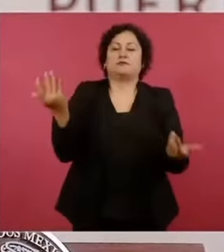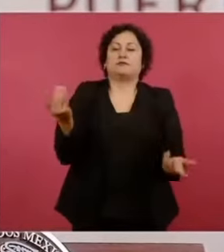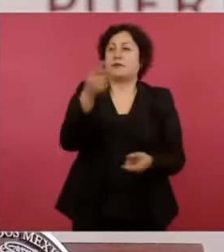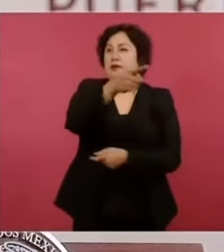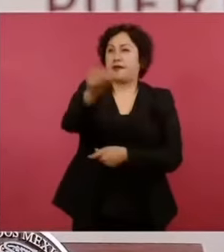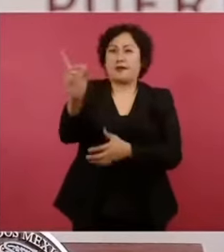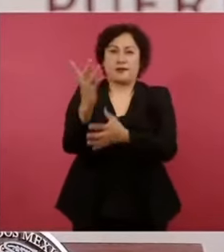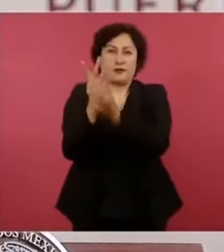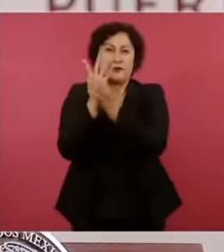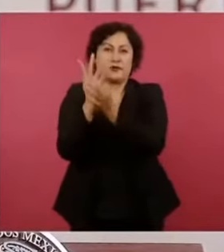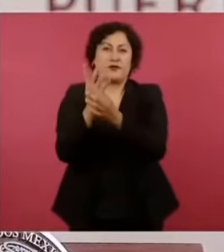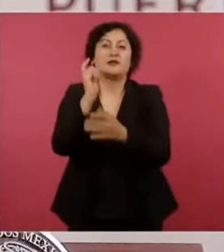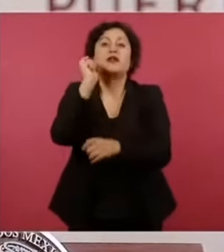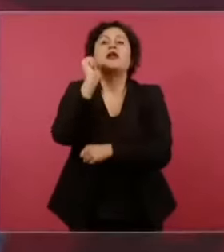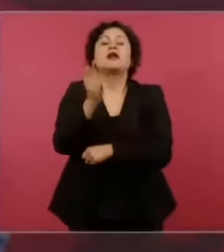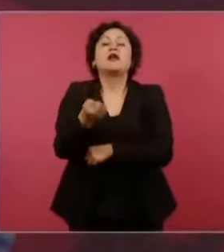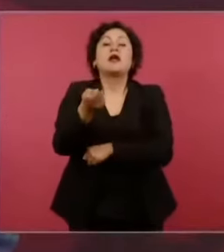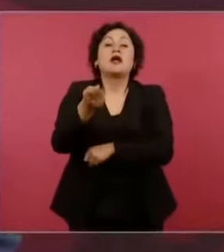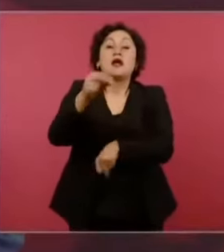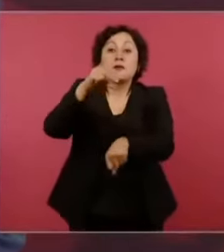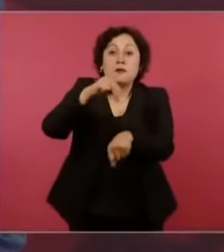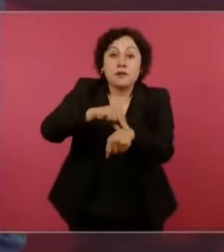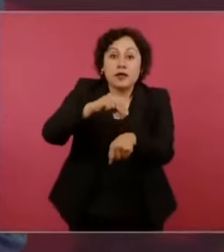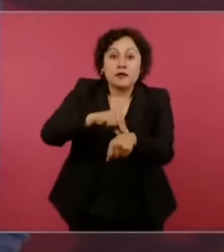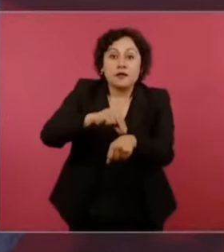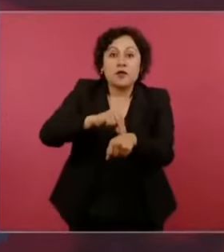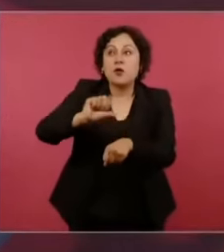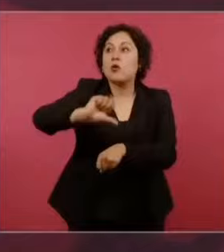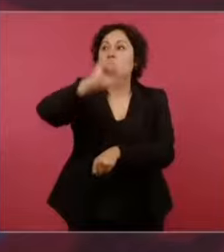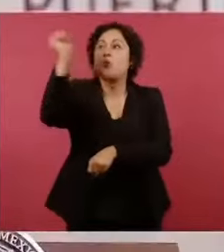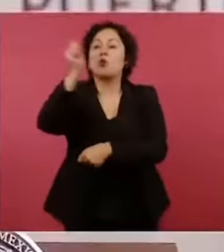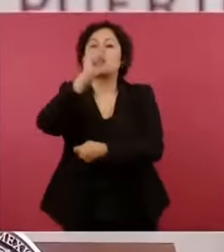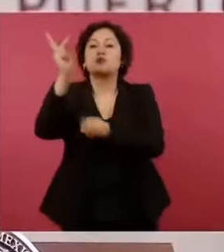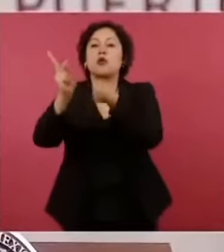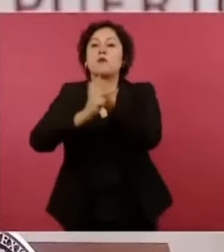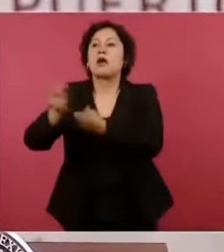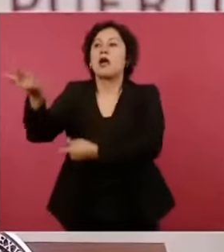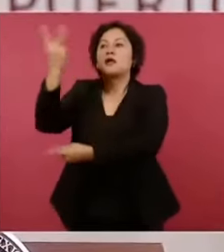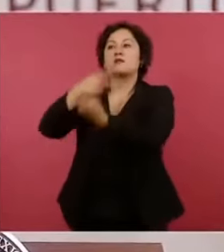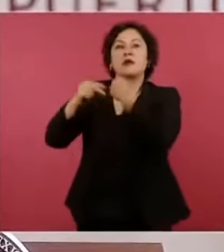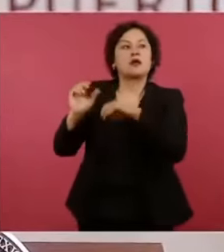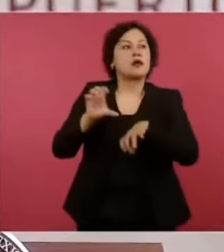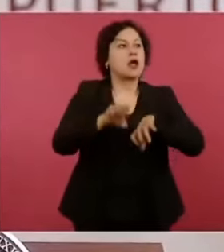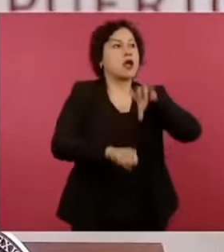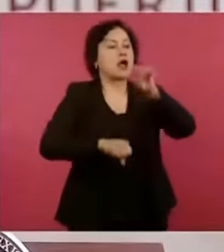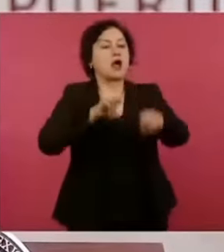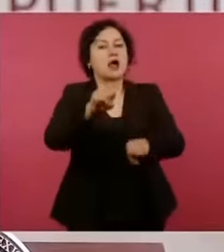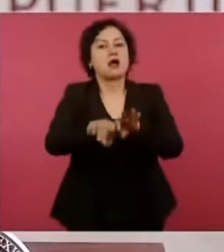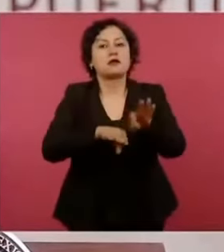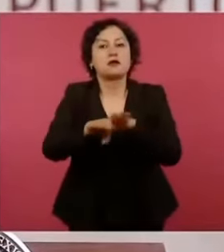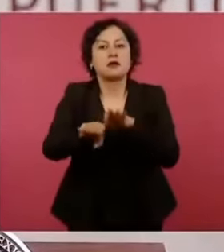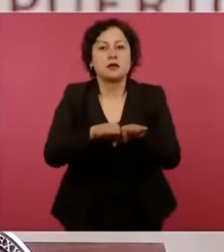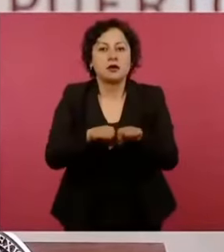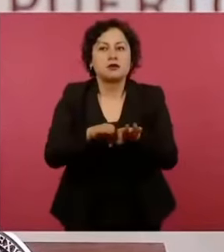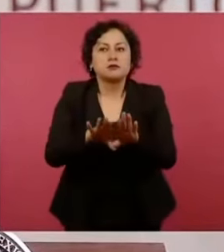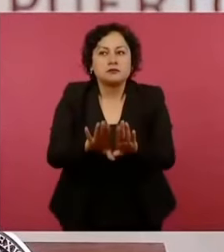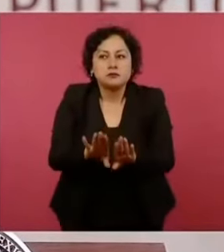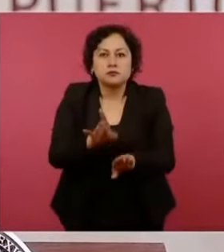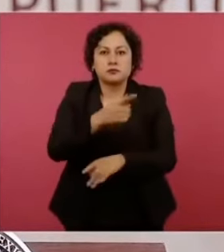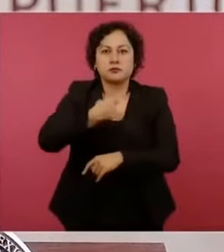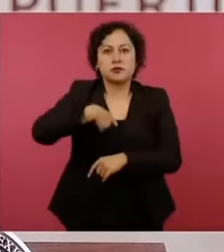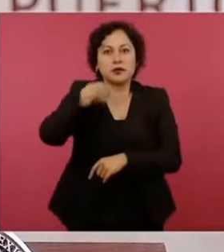los médicos extranjeros desplazaron a los mexicanos. Queremos más médicos mexicanos, pero no los hay desafortunadamente.